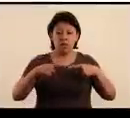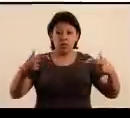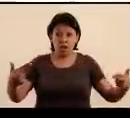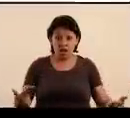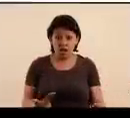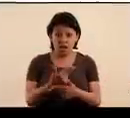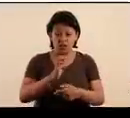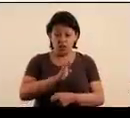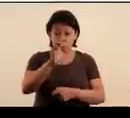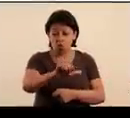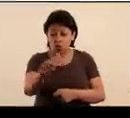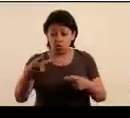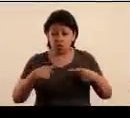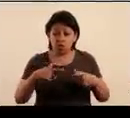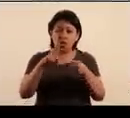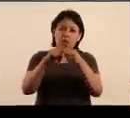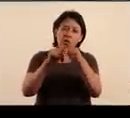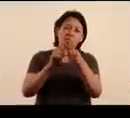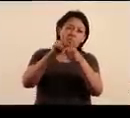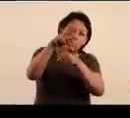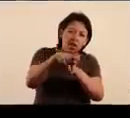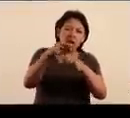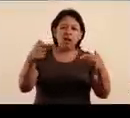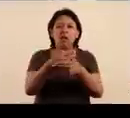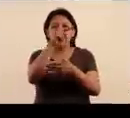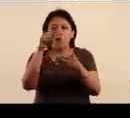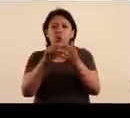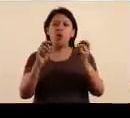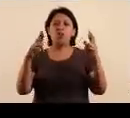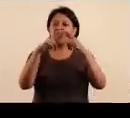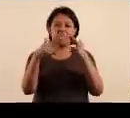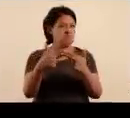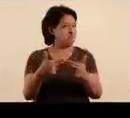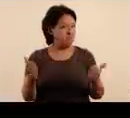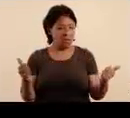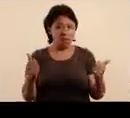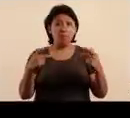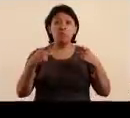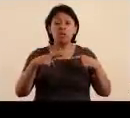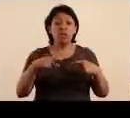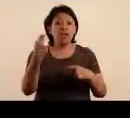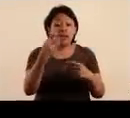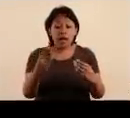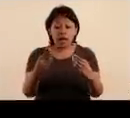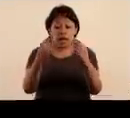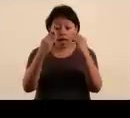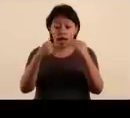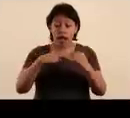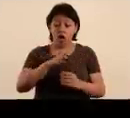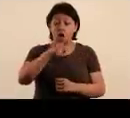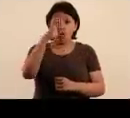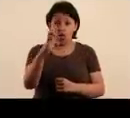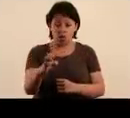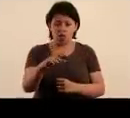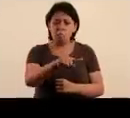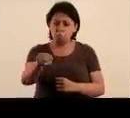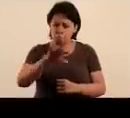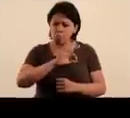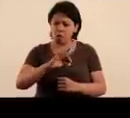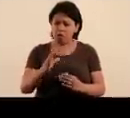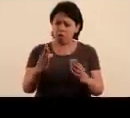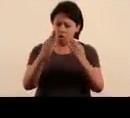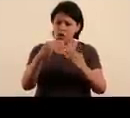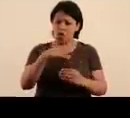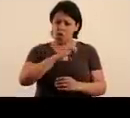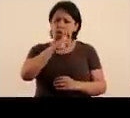Nadie nace odiando a otra persona por el color de su piel, o su origen, o su religión. La gente tiene que aprender a odiar. Y si ellos